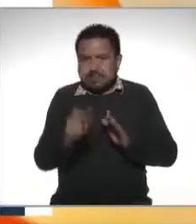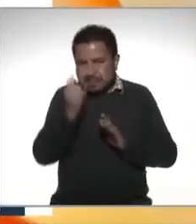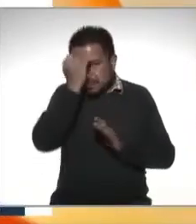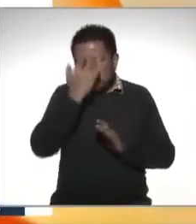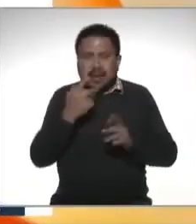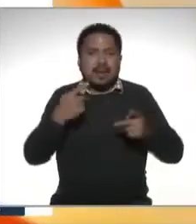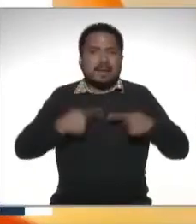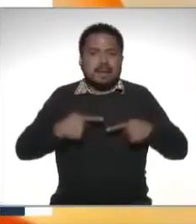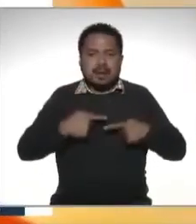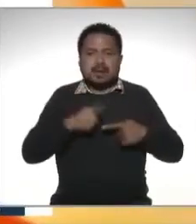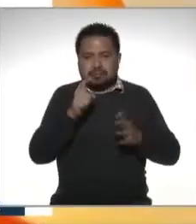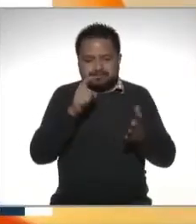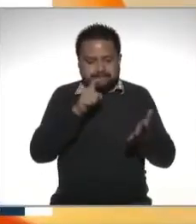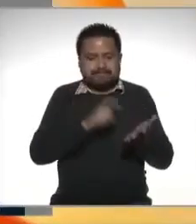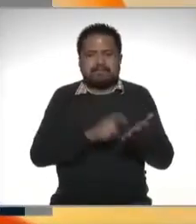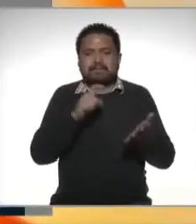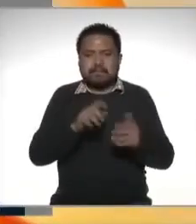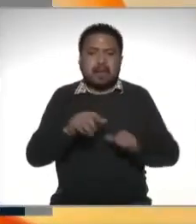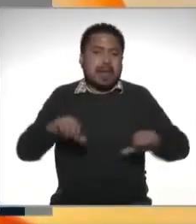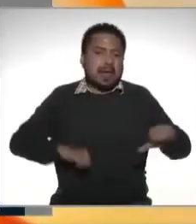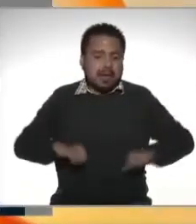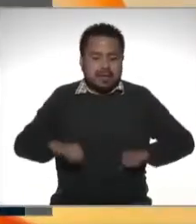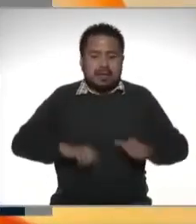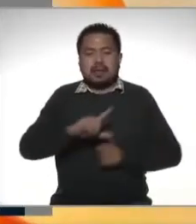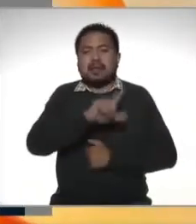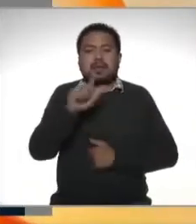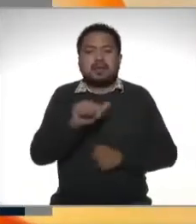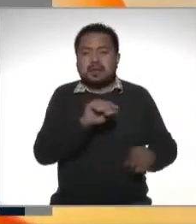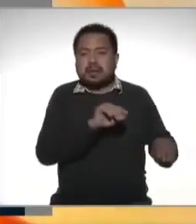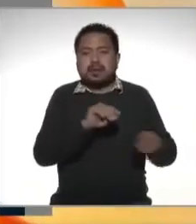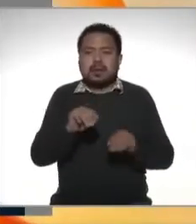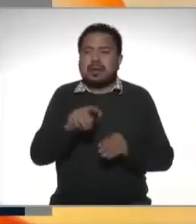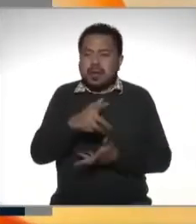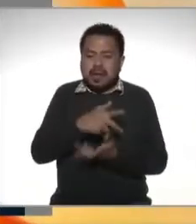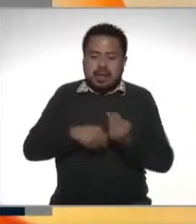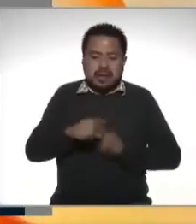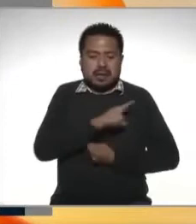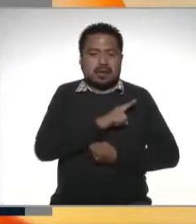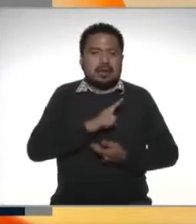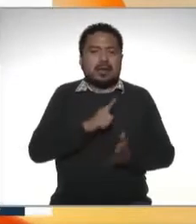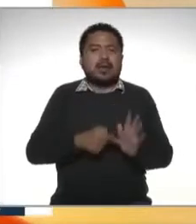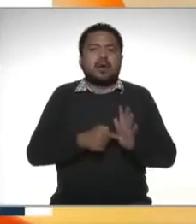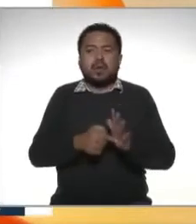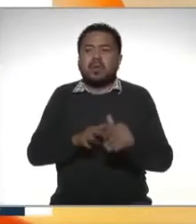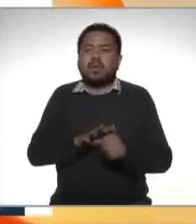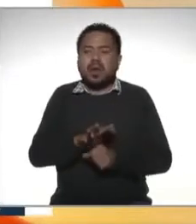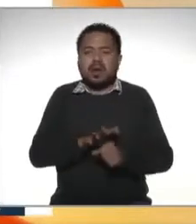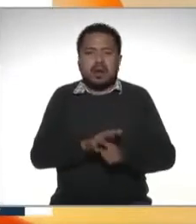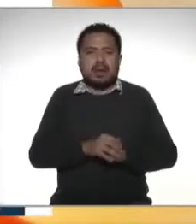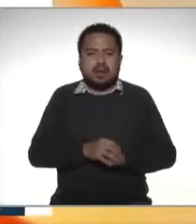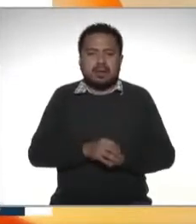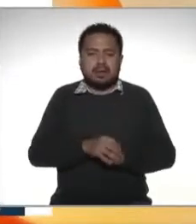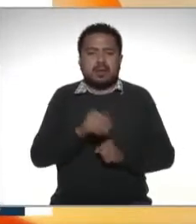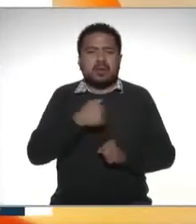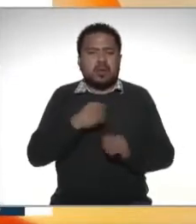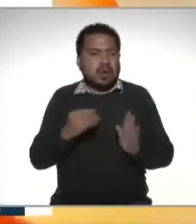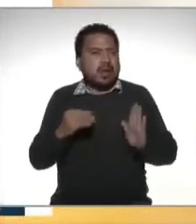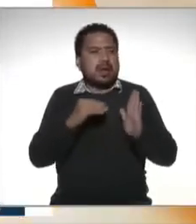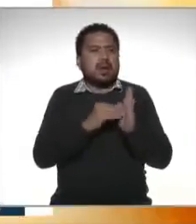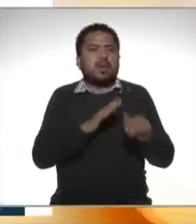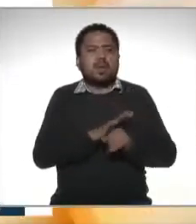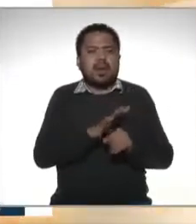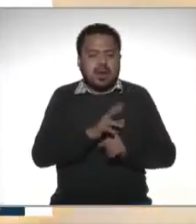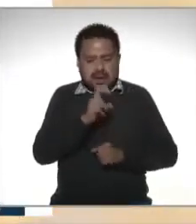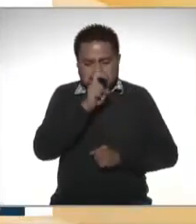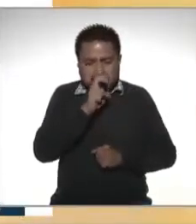dar clic en el ejercicio y ahí nos va a dar los ingresos a declarar en qué régimen yo me di de alta